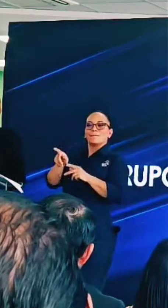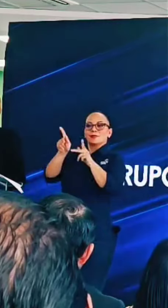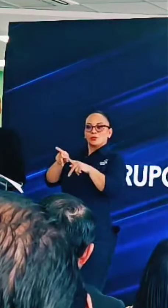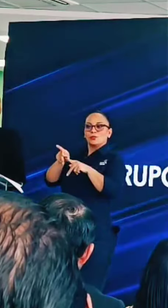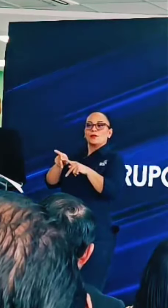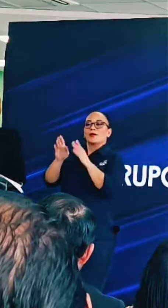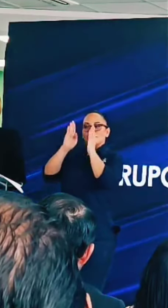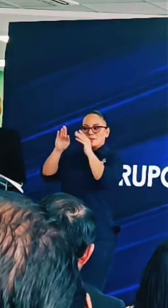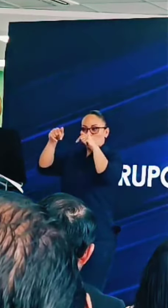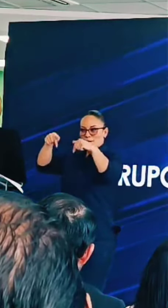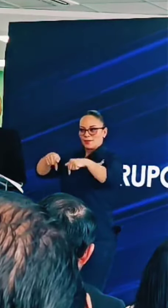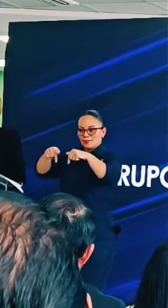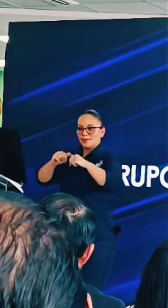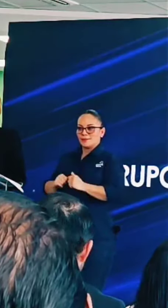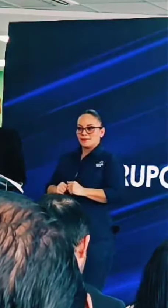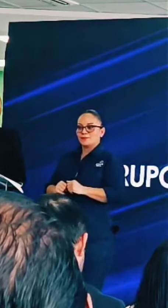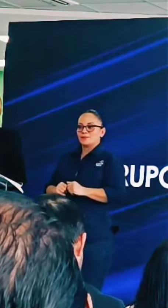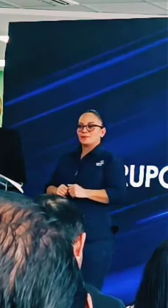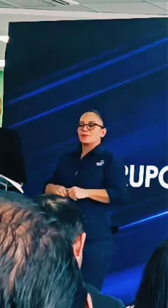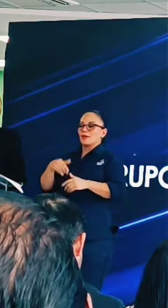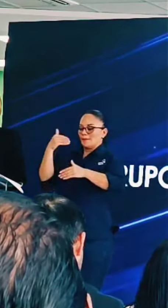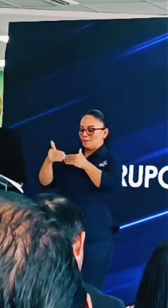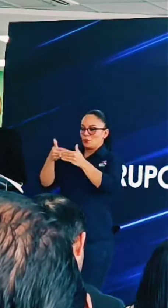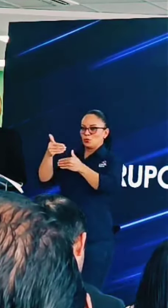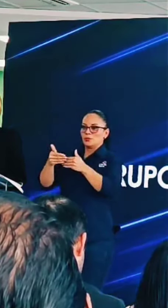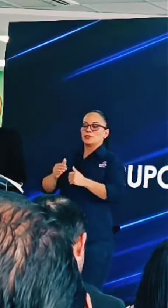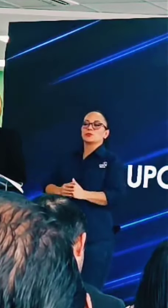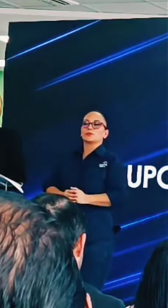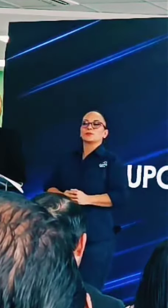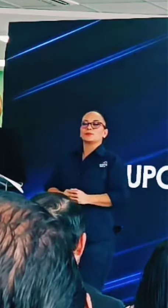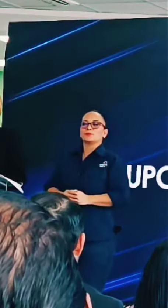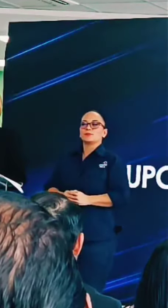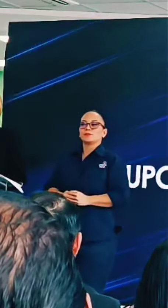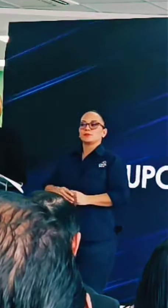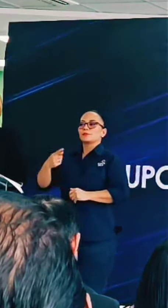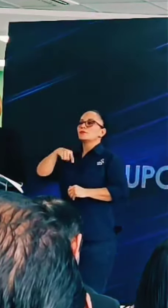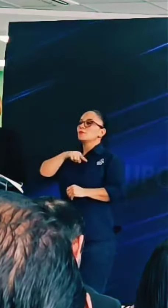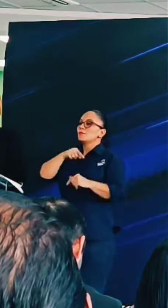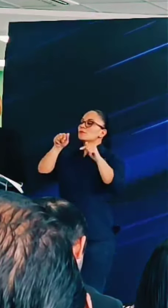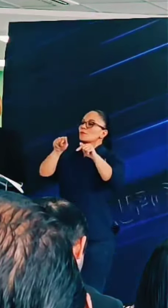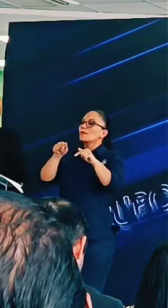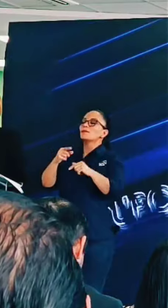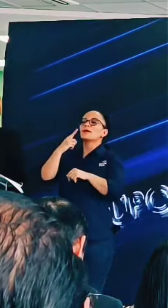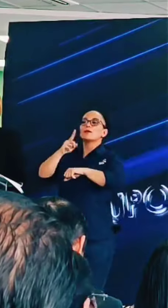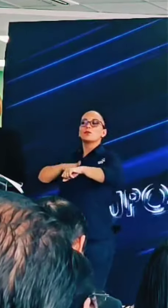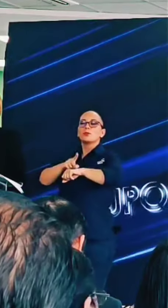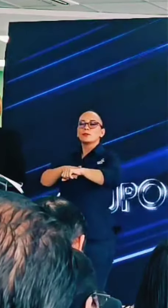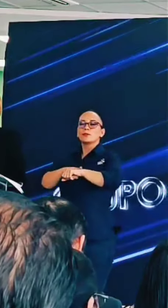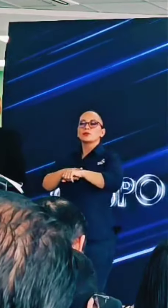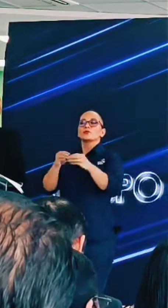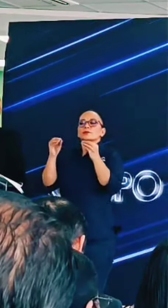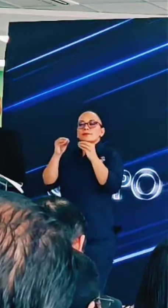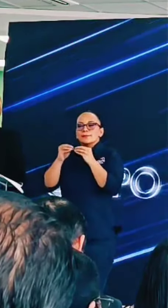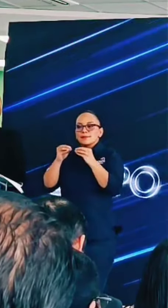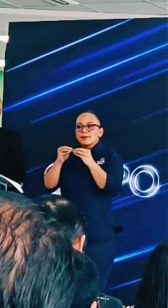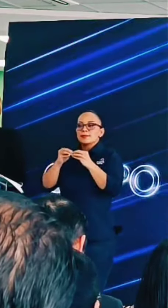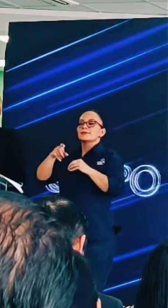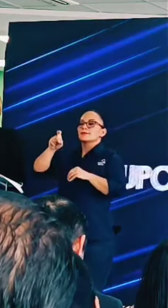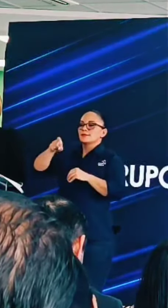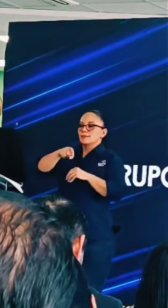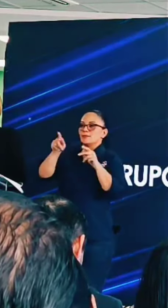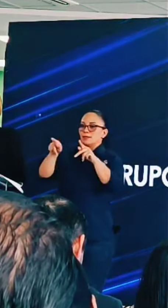atendido en medio de estos procesos. Estamos para estar en los momentos en que más nos